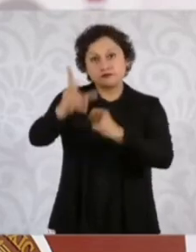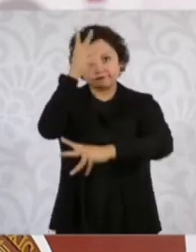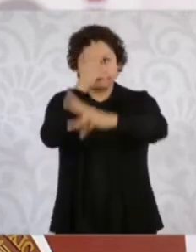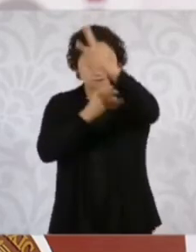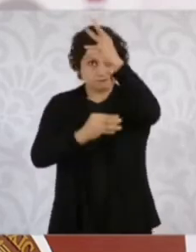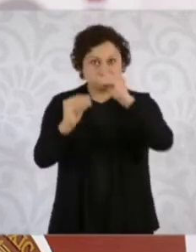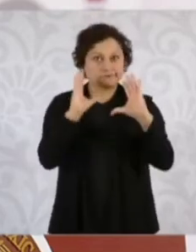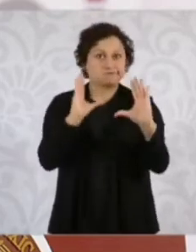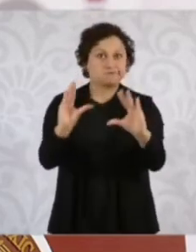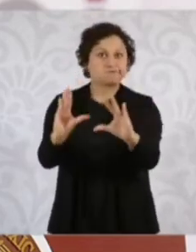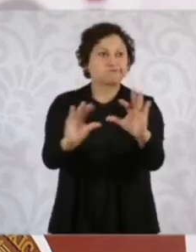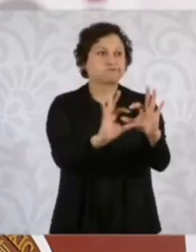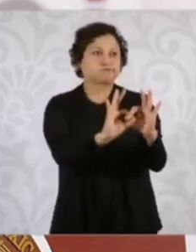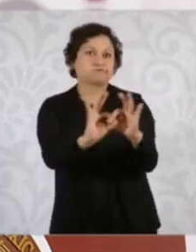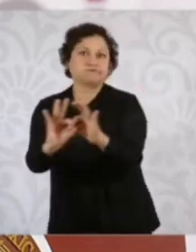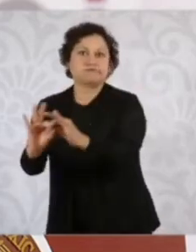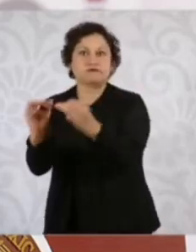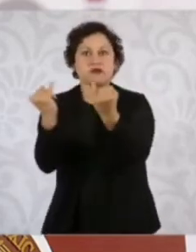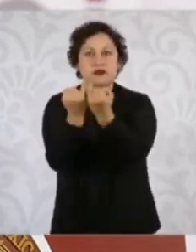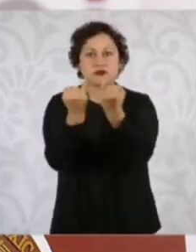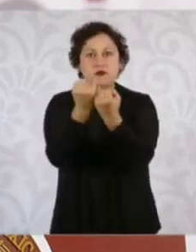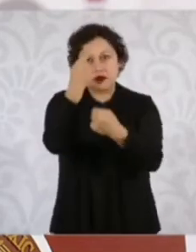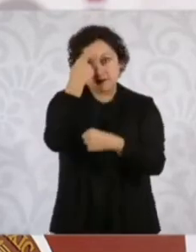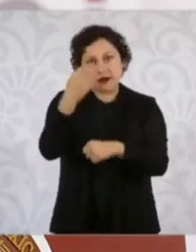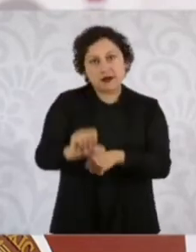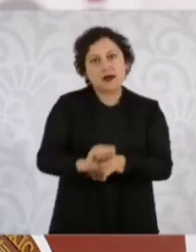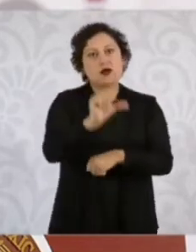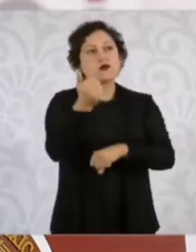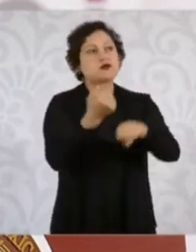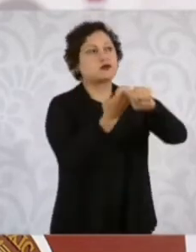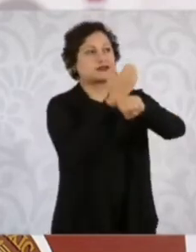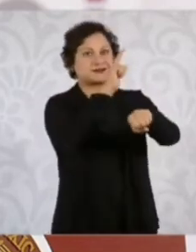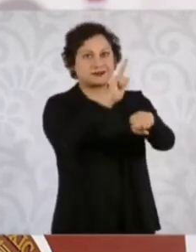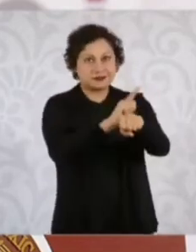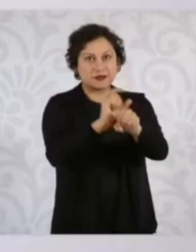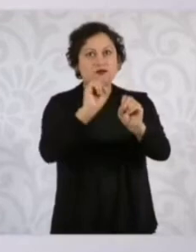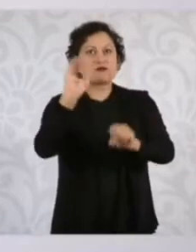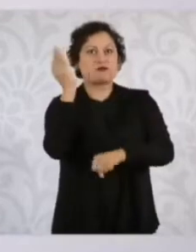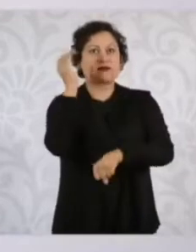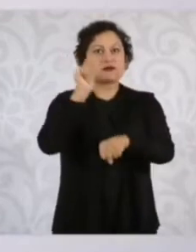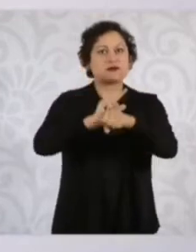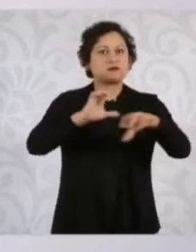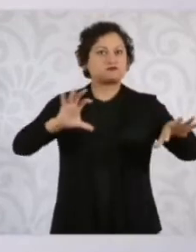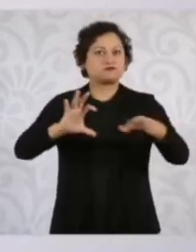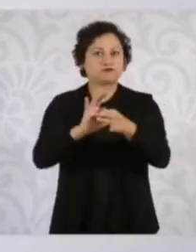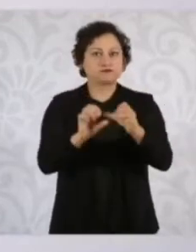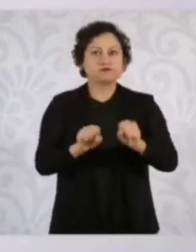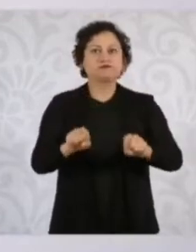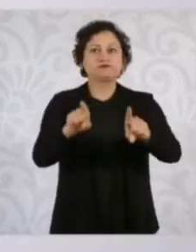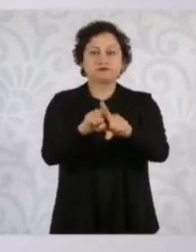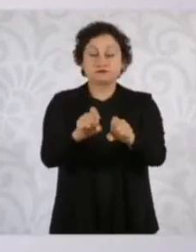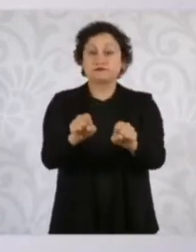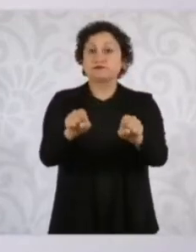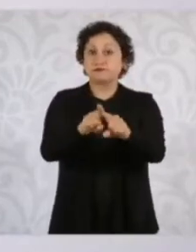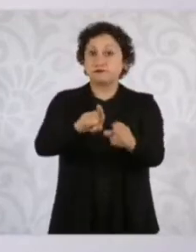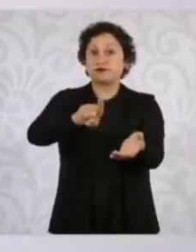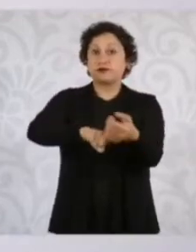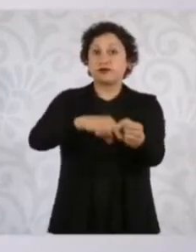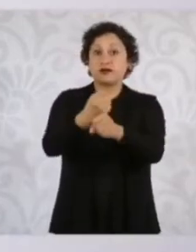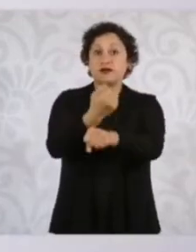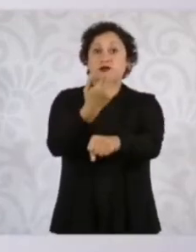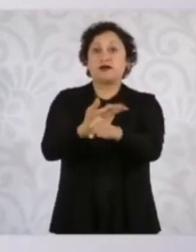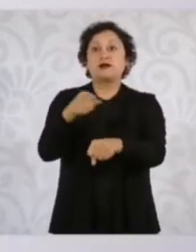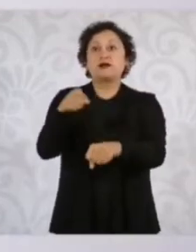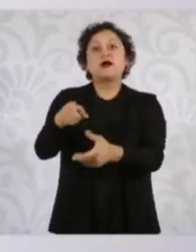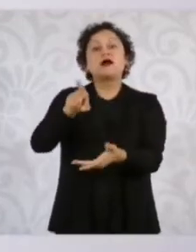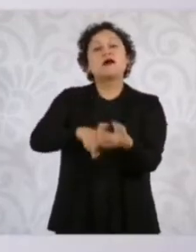capacitaciones especializadas para las instituciones locales y federales. Mediante secretariado, se establecerá un sistema de evaluación